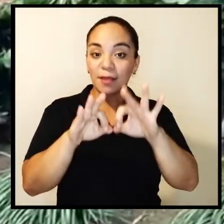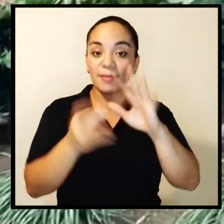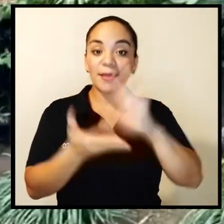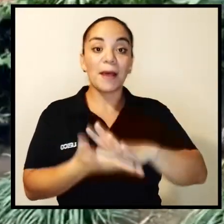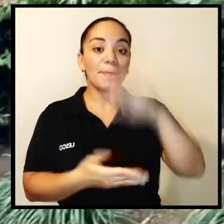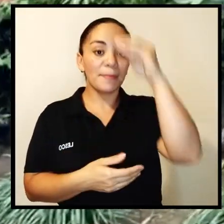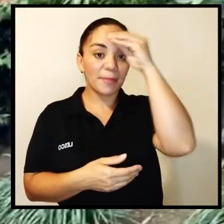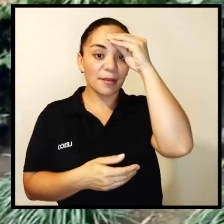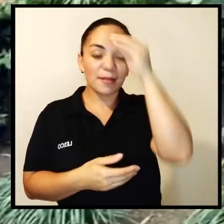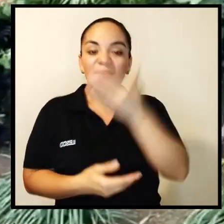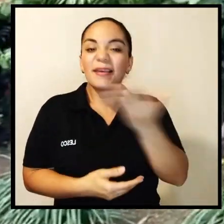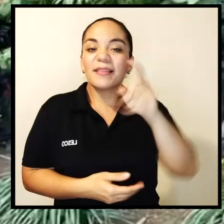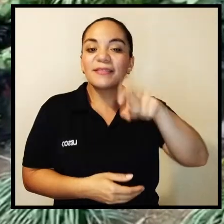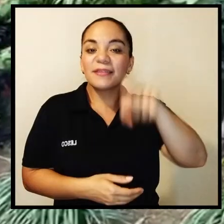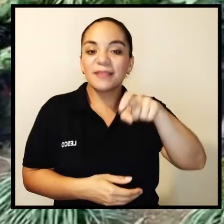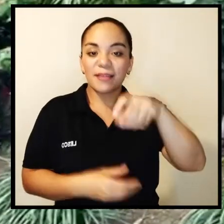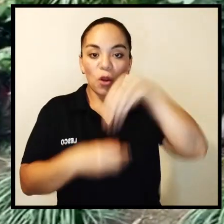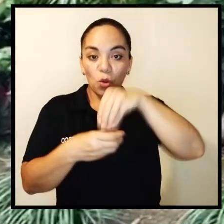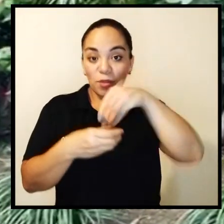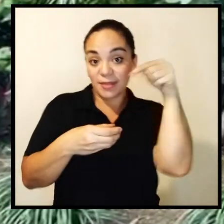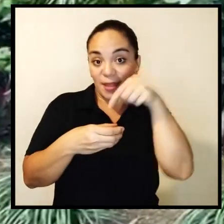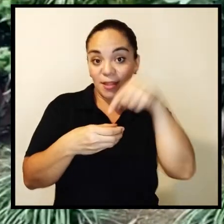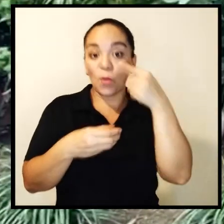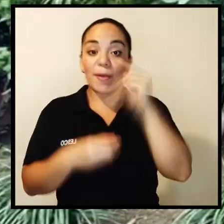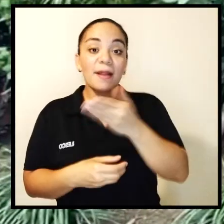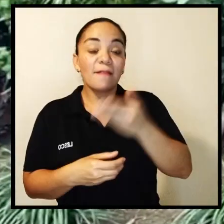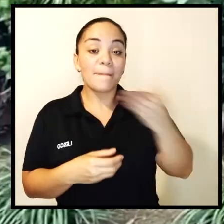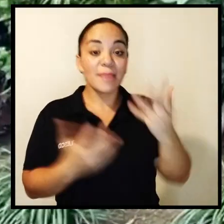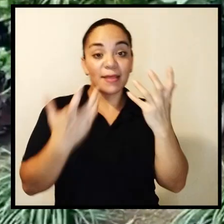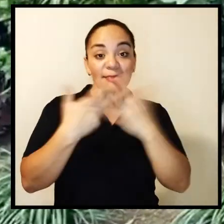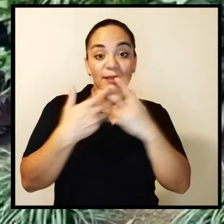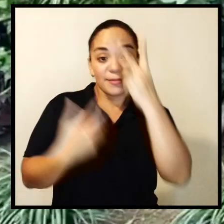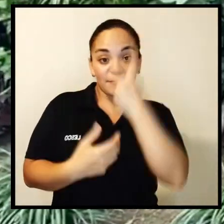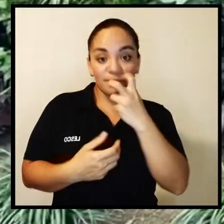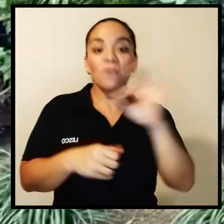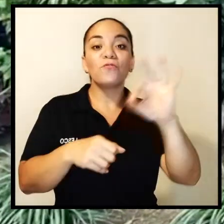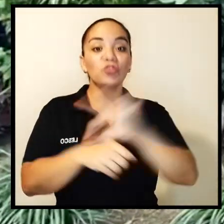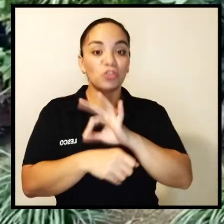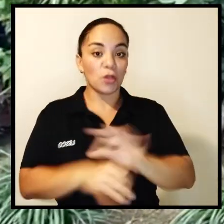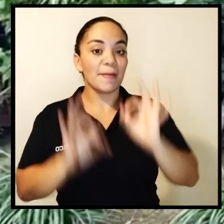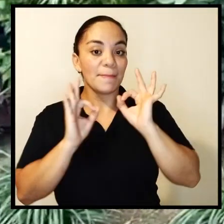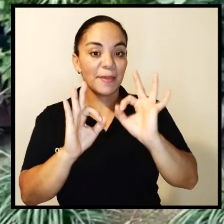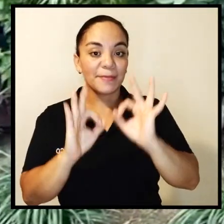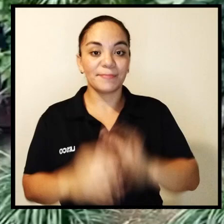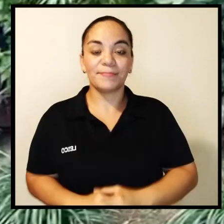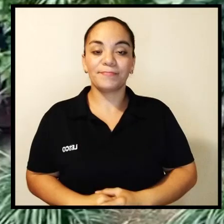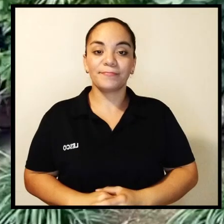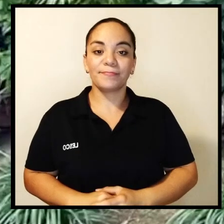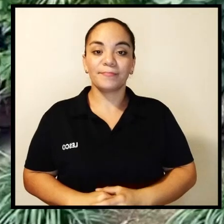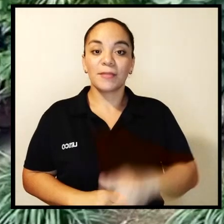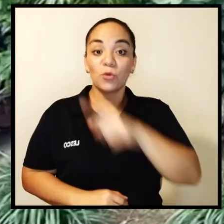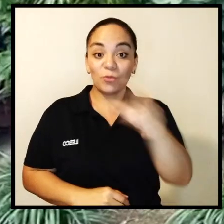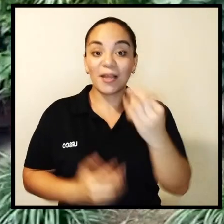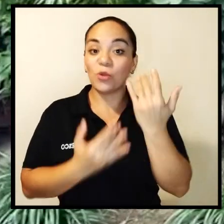aprenderemos qué necesita nuestro contenido para que estas herramientas tiflotecnológicas funcionen en la mejor forma. Ya saben,